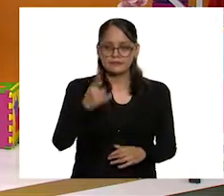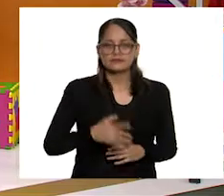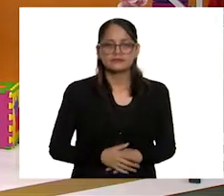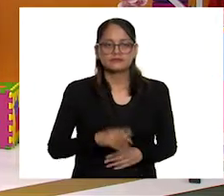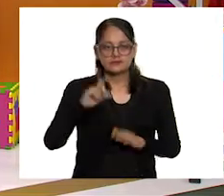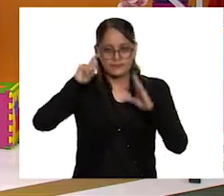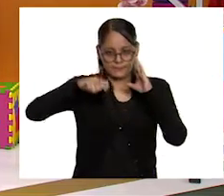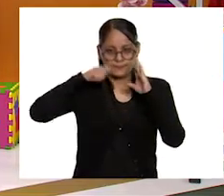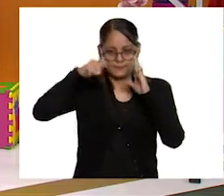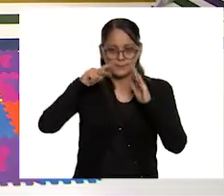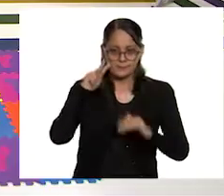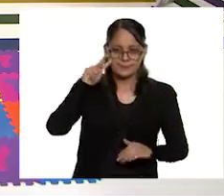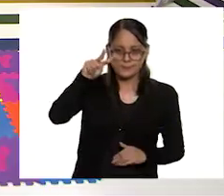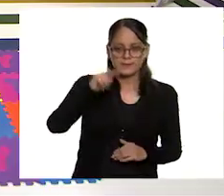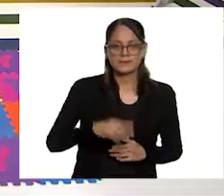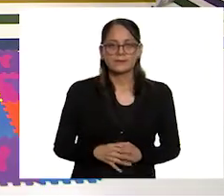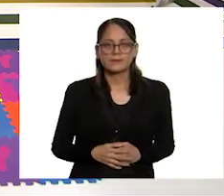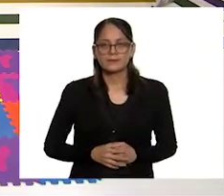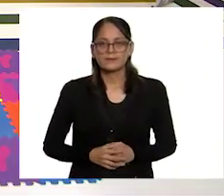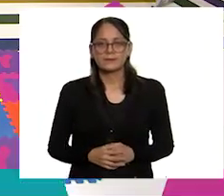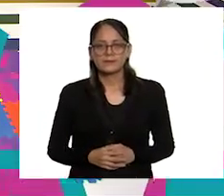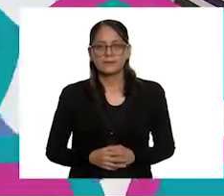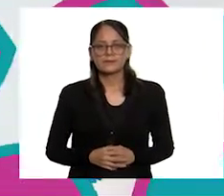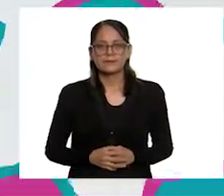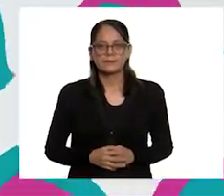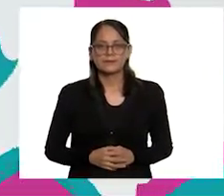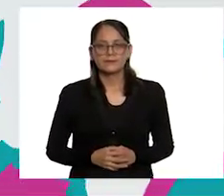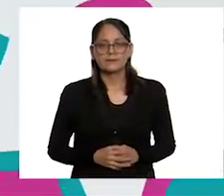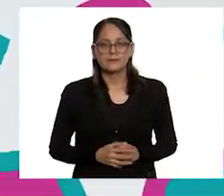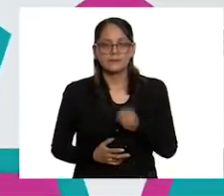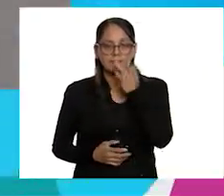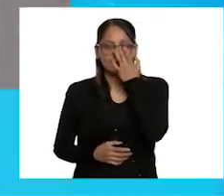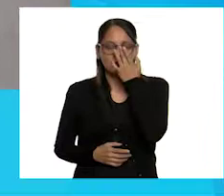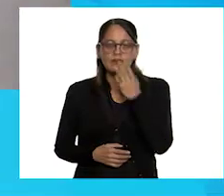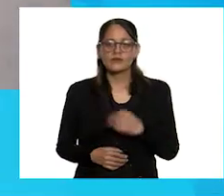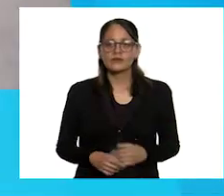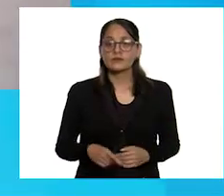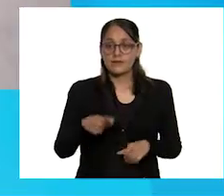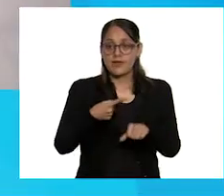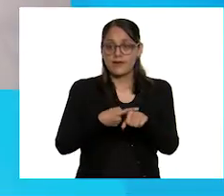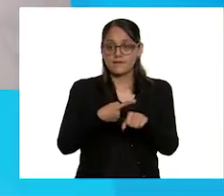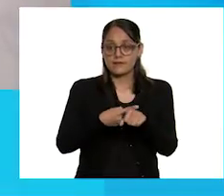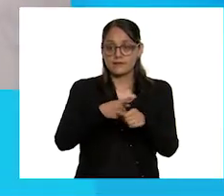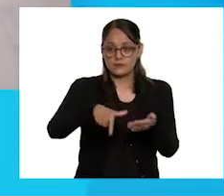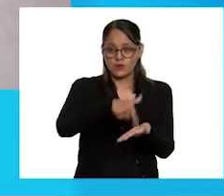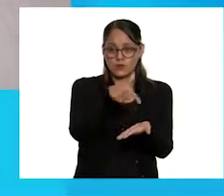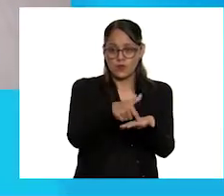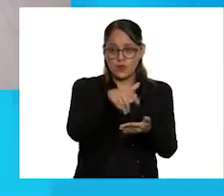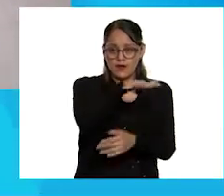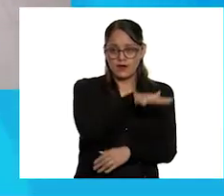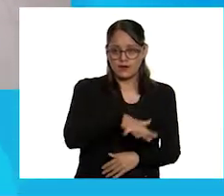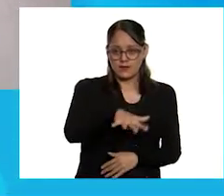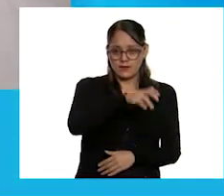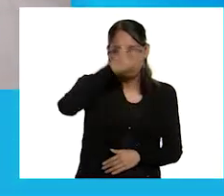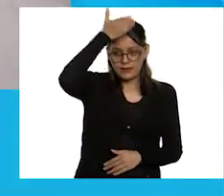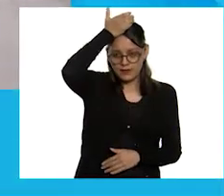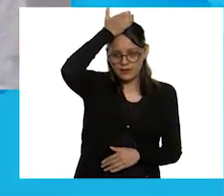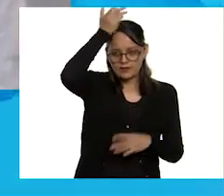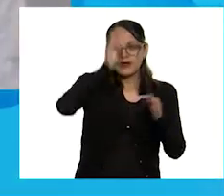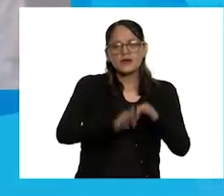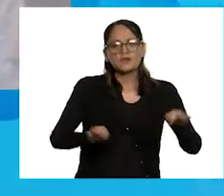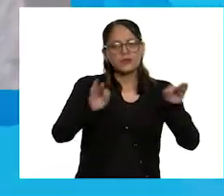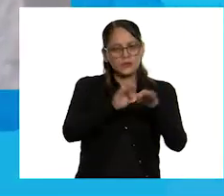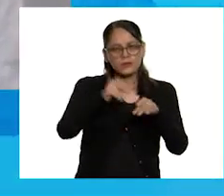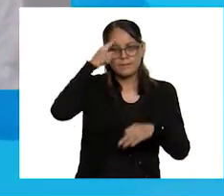este video. Muy bien, veamos entonces. Enfermería es un punto clave para la prevención, control